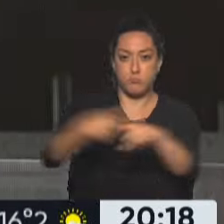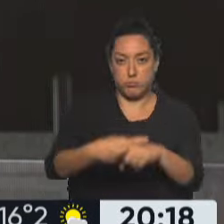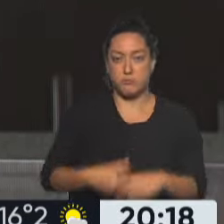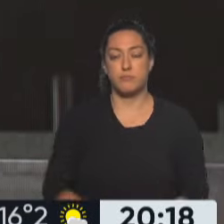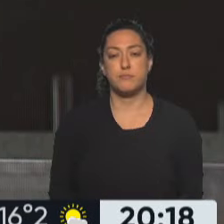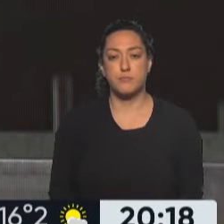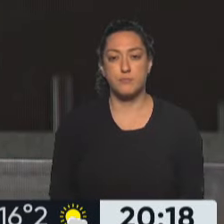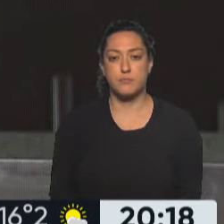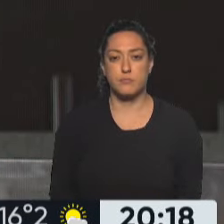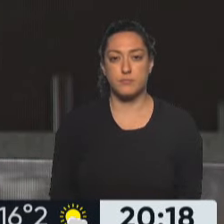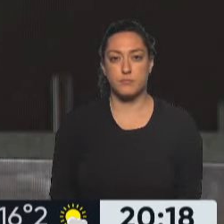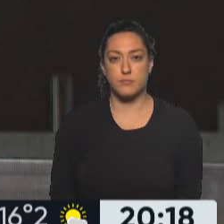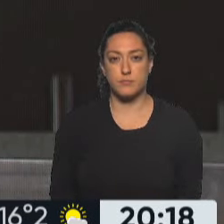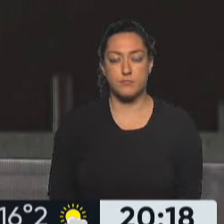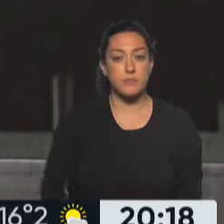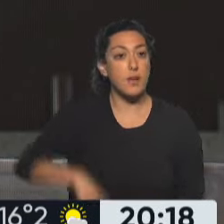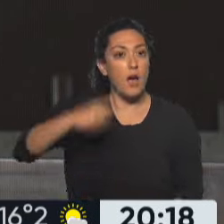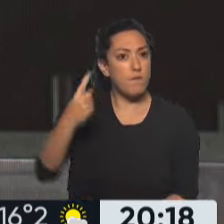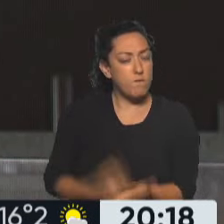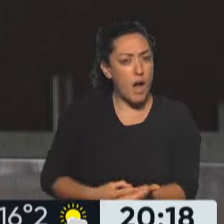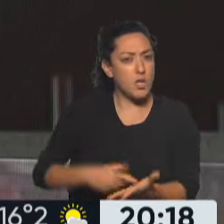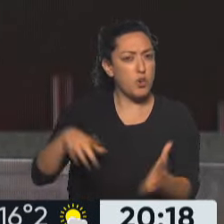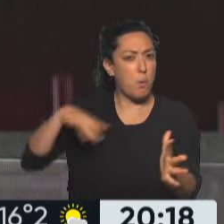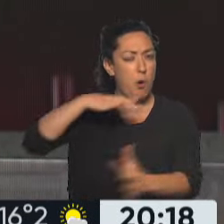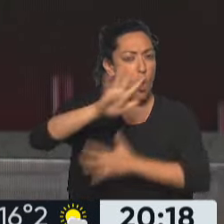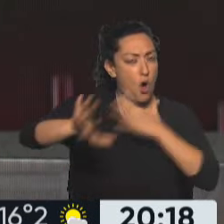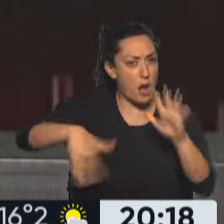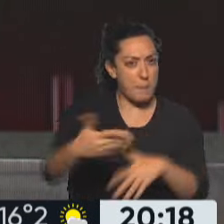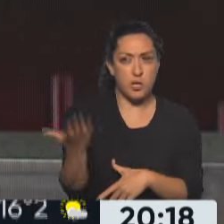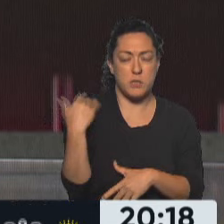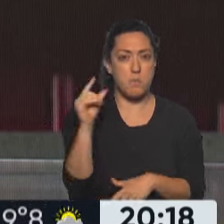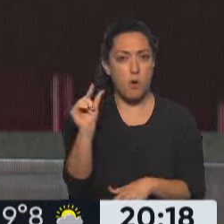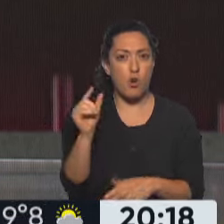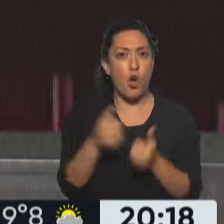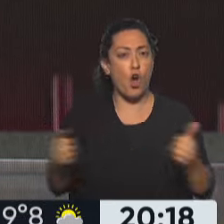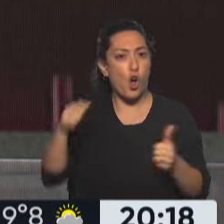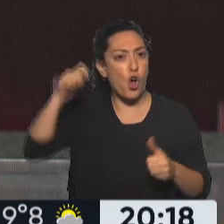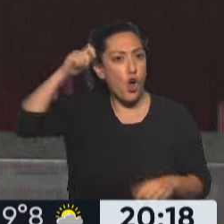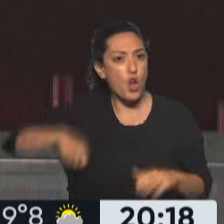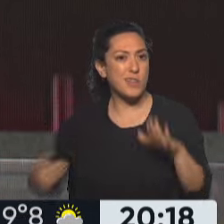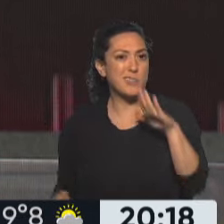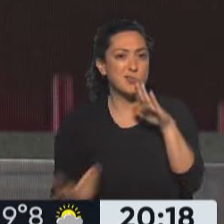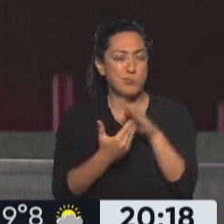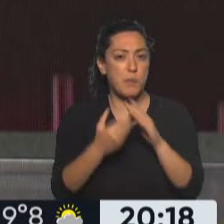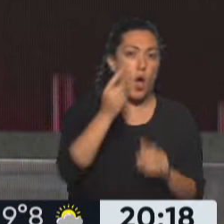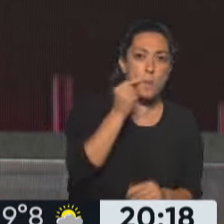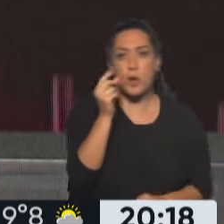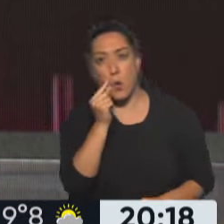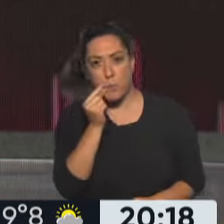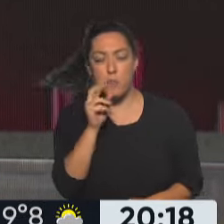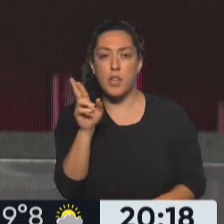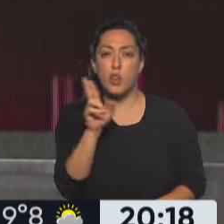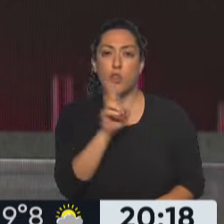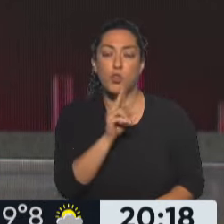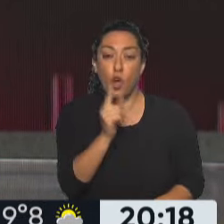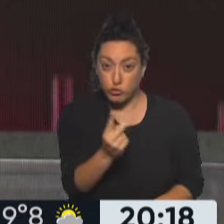Vamos a hablar de un fallo muy polémico que se conoció en las últimas horas de la Corte Suprema. Una pareja, dos hombres, deciden junto